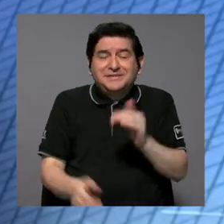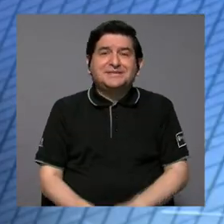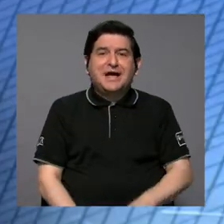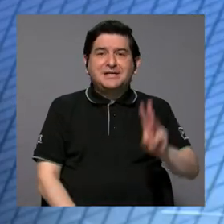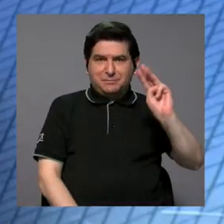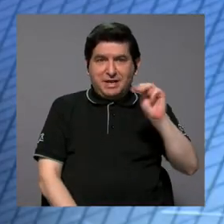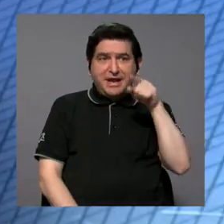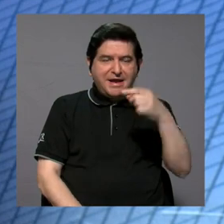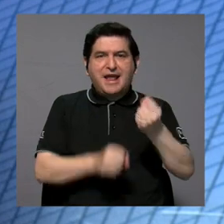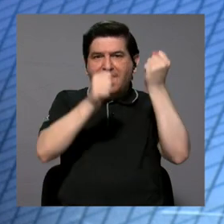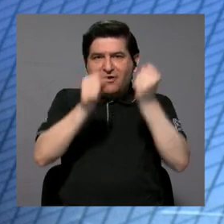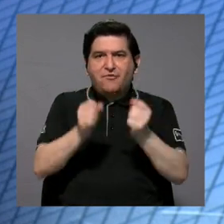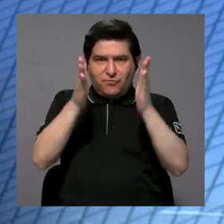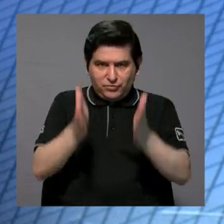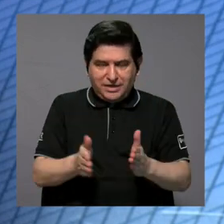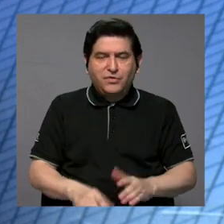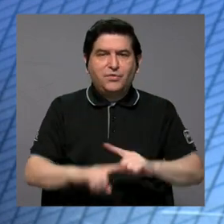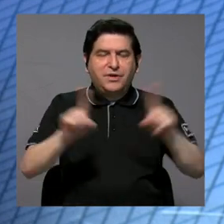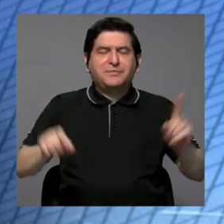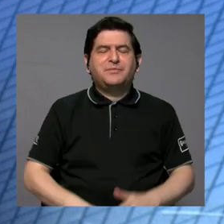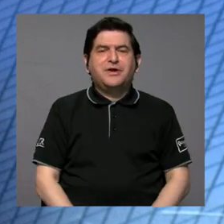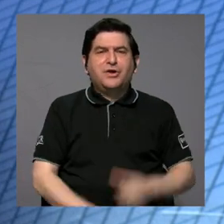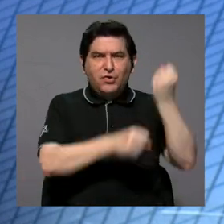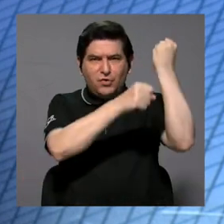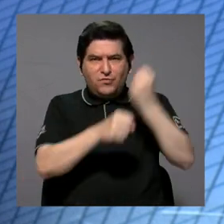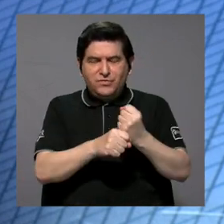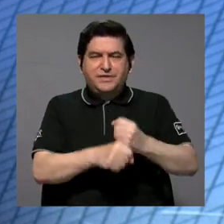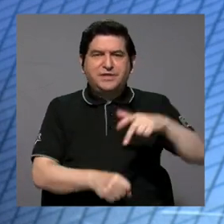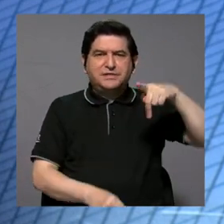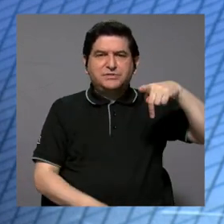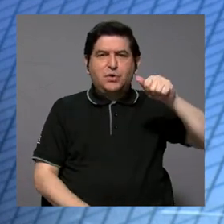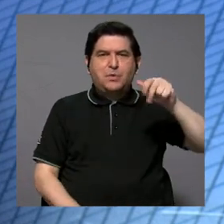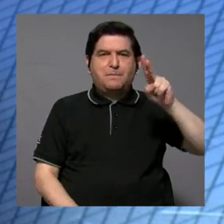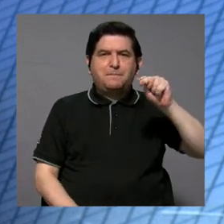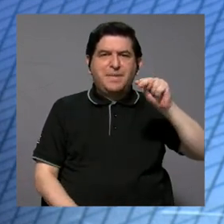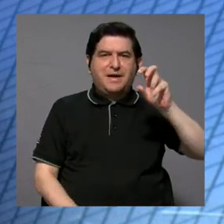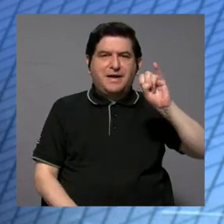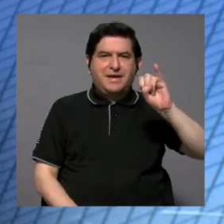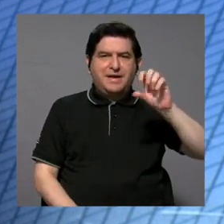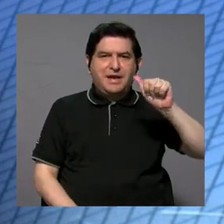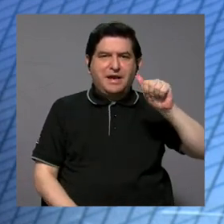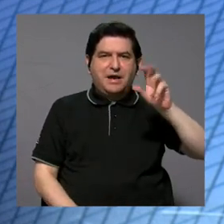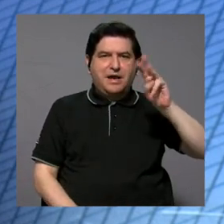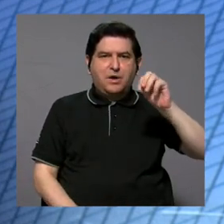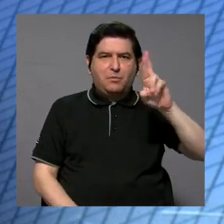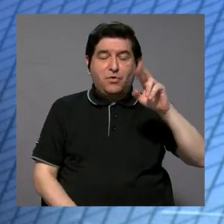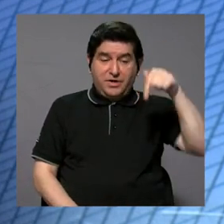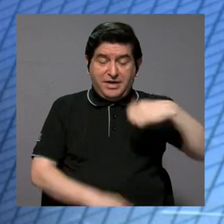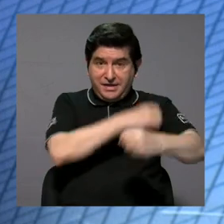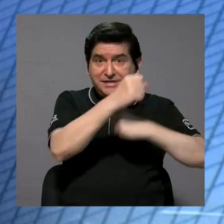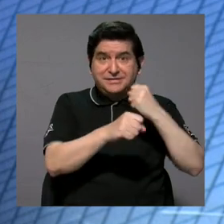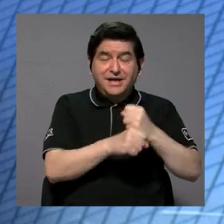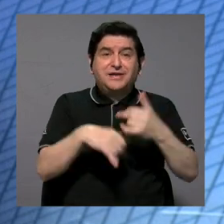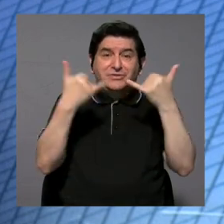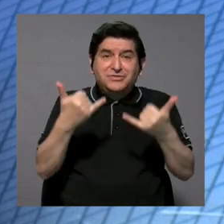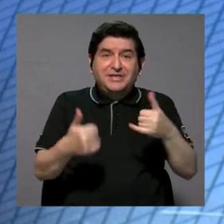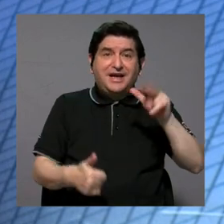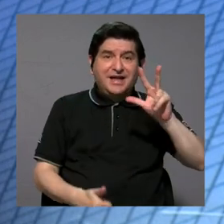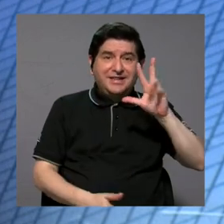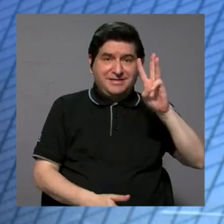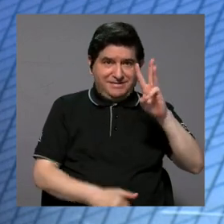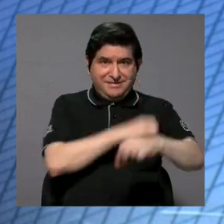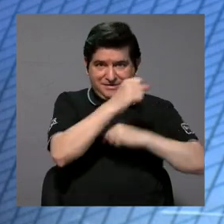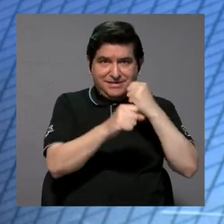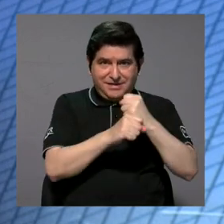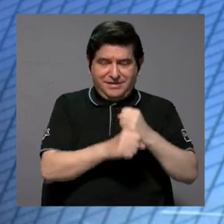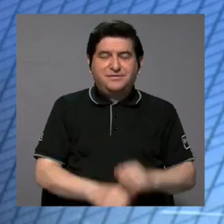fundadoras, pero la Fundación Pan y Amor nace en un momento del país hace más de 35 años, este año estaríamos cumpliendo 36 años. En un momento en